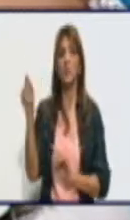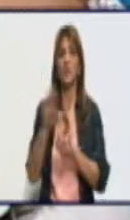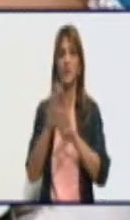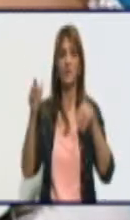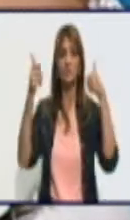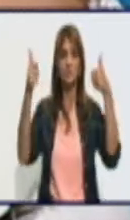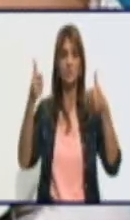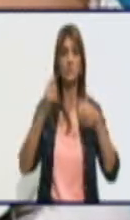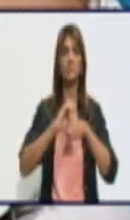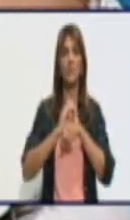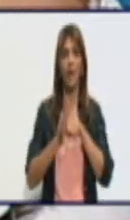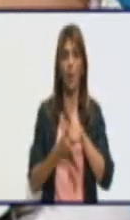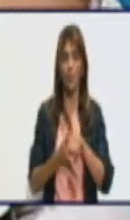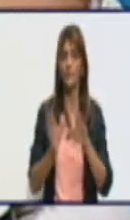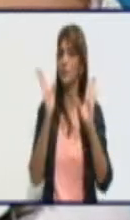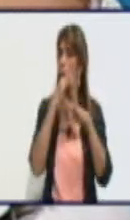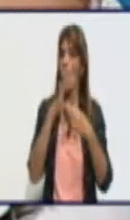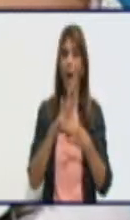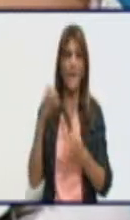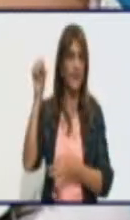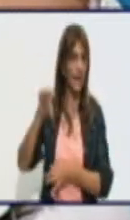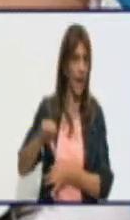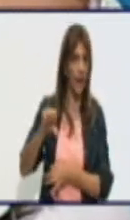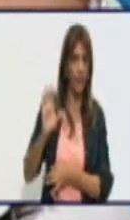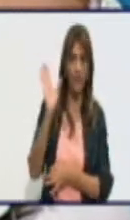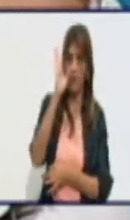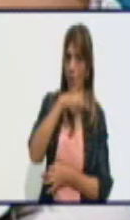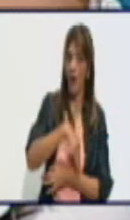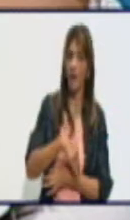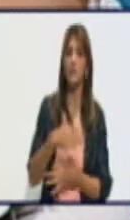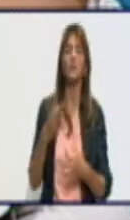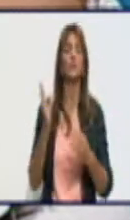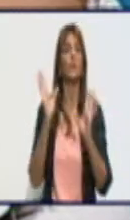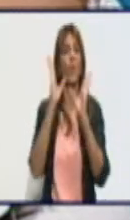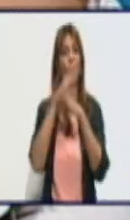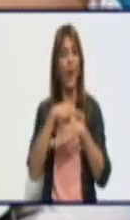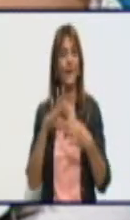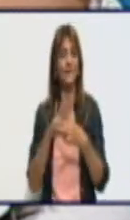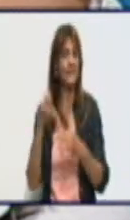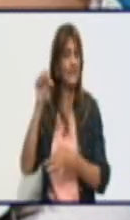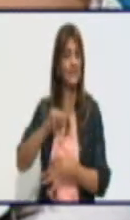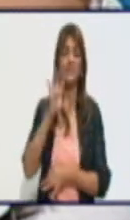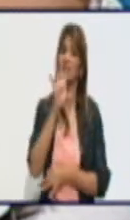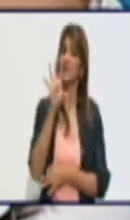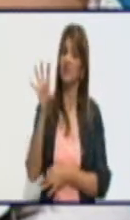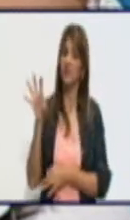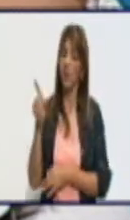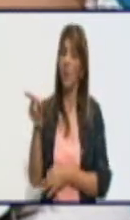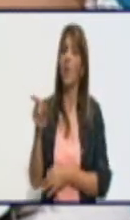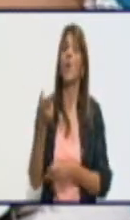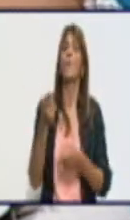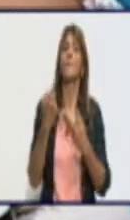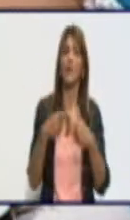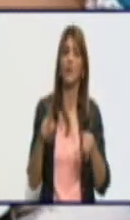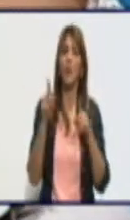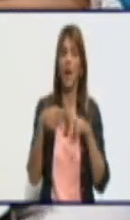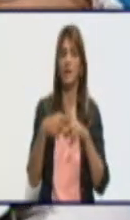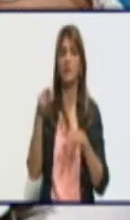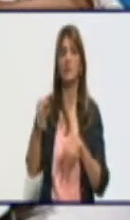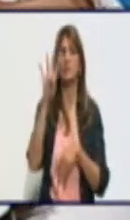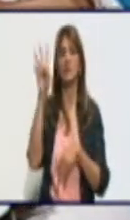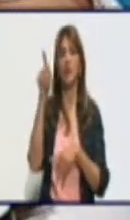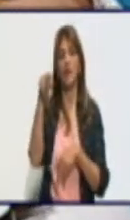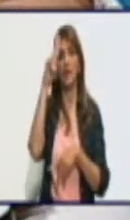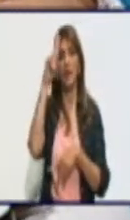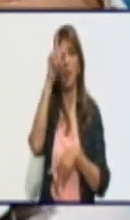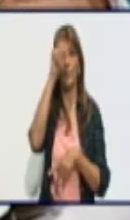No tenemos reportes de graves ni críticos y tenemos 30 pacientes en la sala de vigilancia intensiva del Hospital Celia Sánchez-Manduley. Esa es